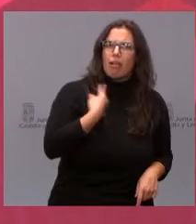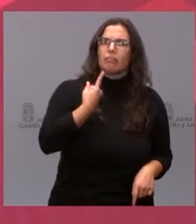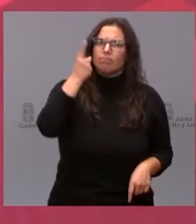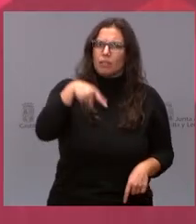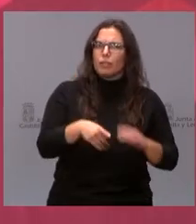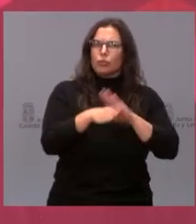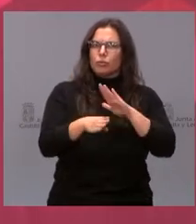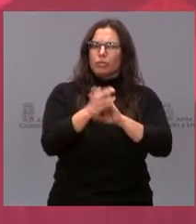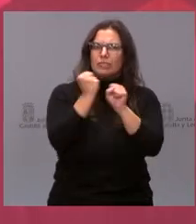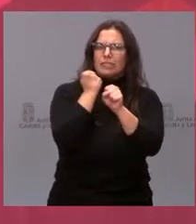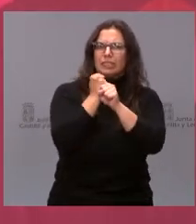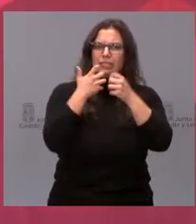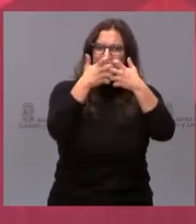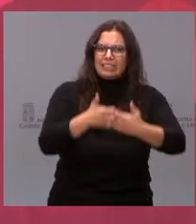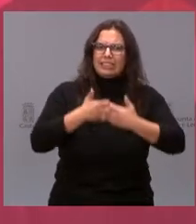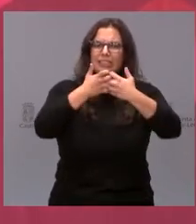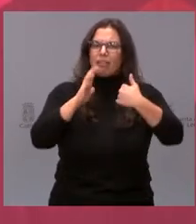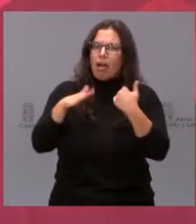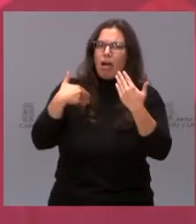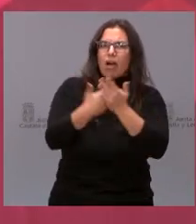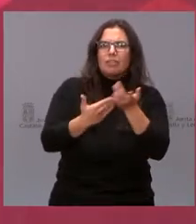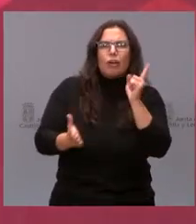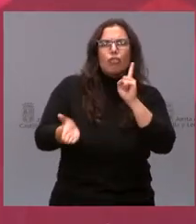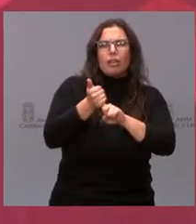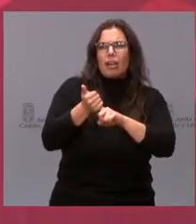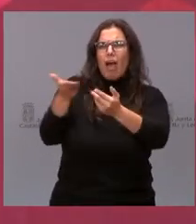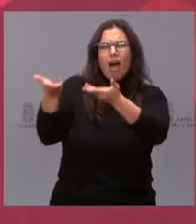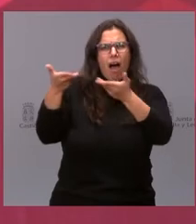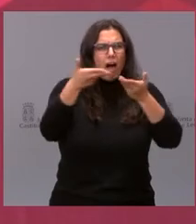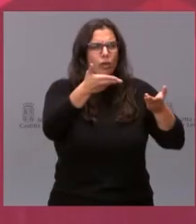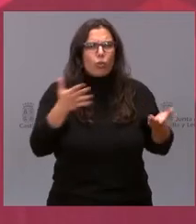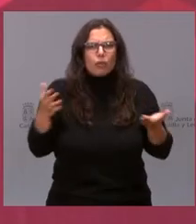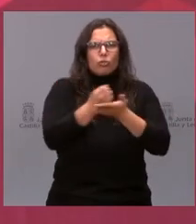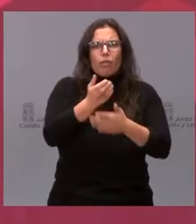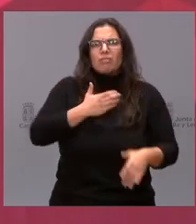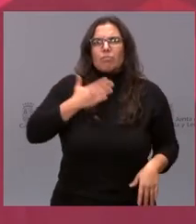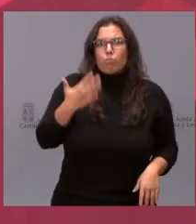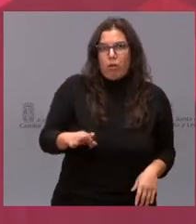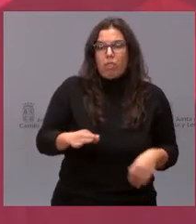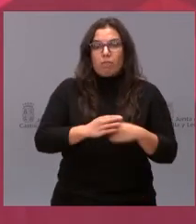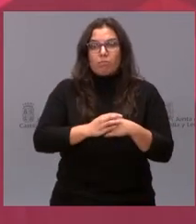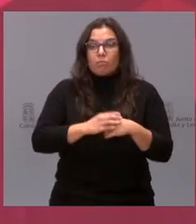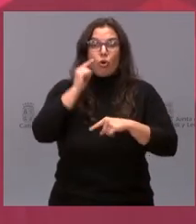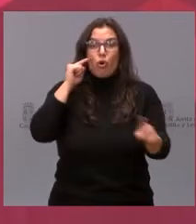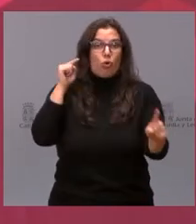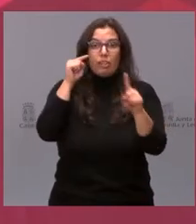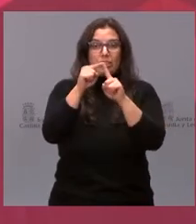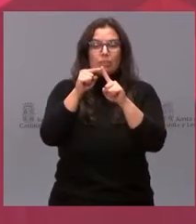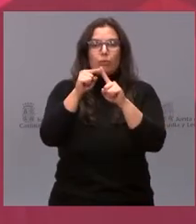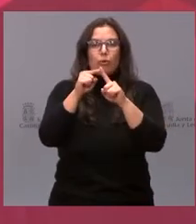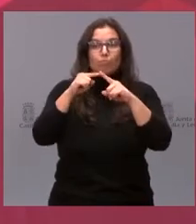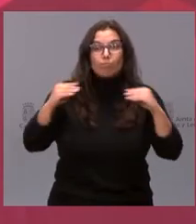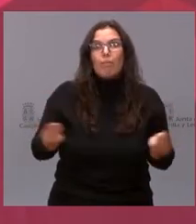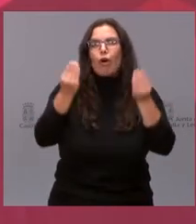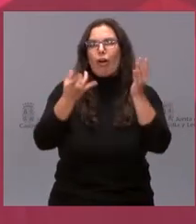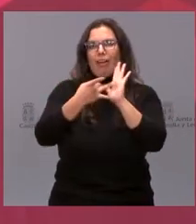y luchando por obtener todas las ayudas que estén a nuestro alcance y, de esta manera, conseguir mejorar la